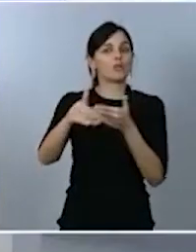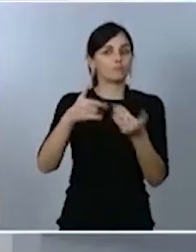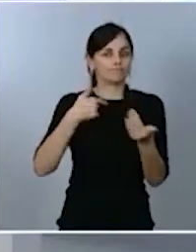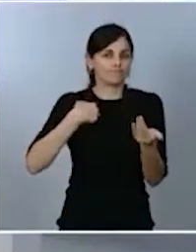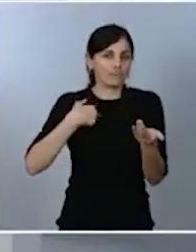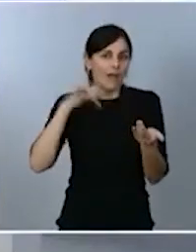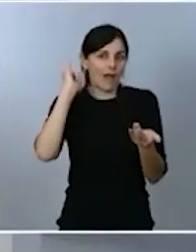Muchísimas gracias. Gracias.